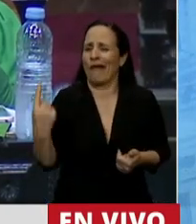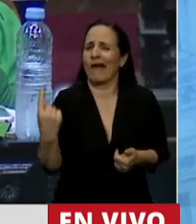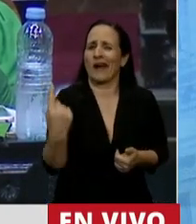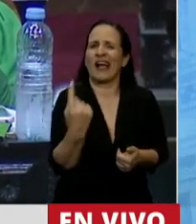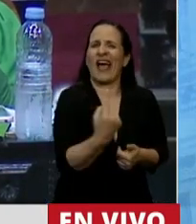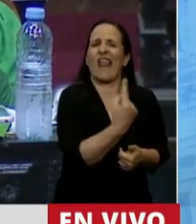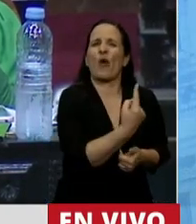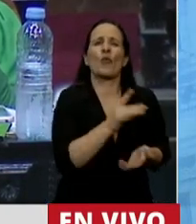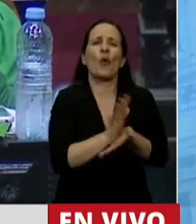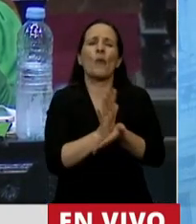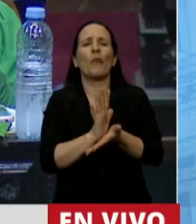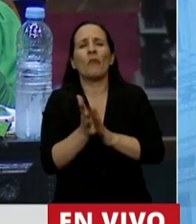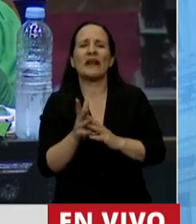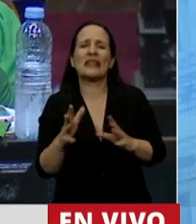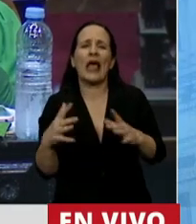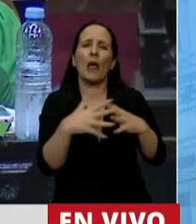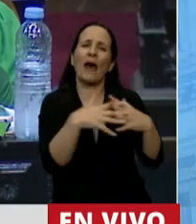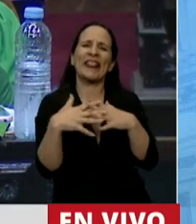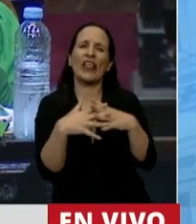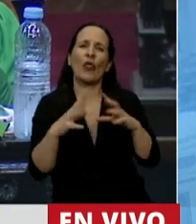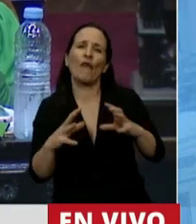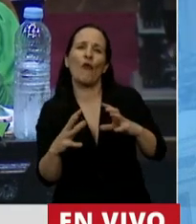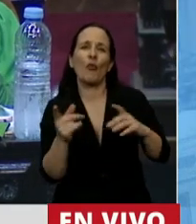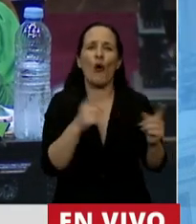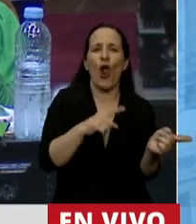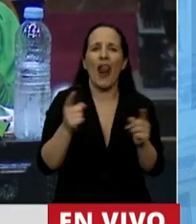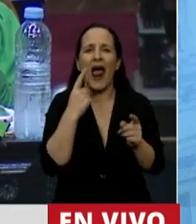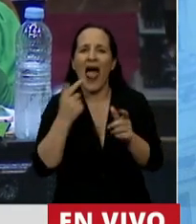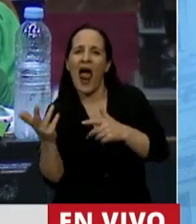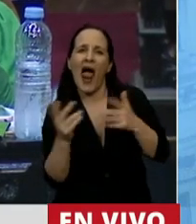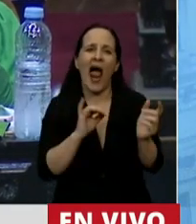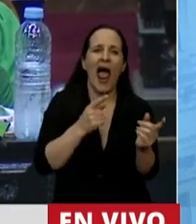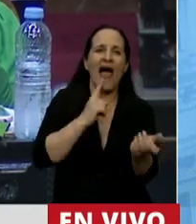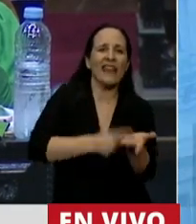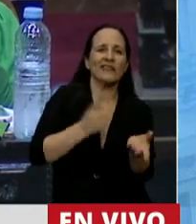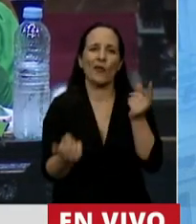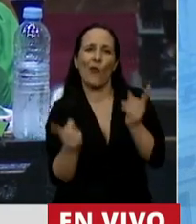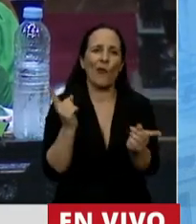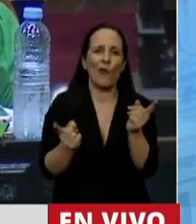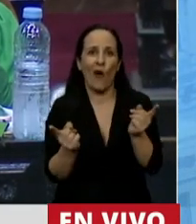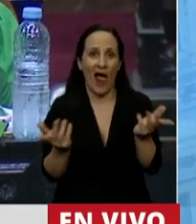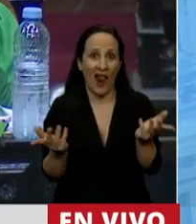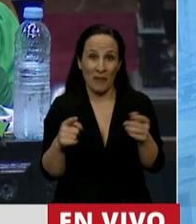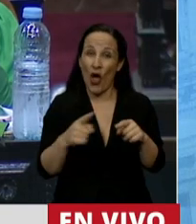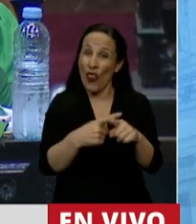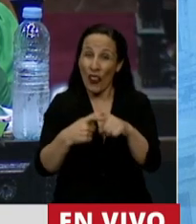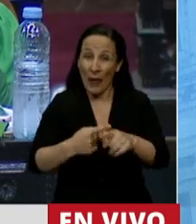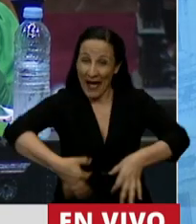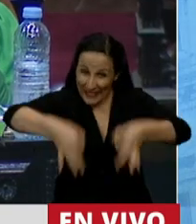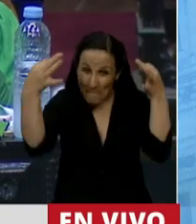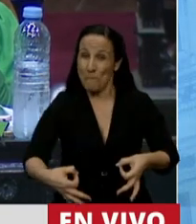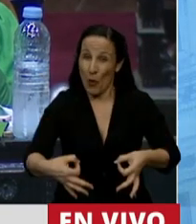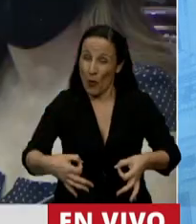como si fuera un partido de fútbol con el poroteo de los votos, cuál va a ser la decisión que se logre. Pero no se logra un debate intenso,